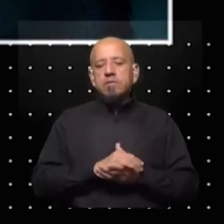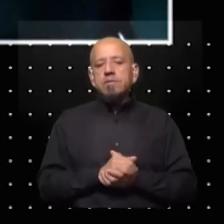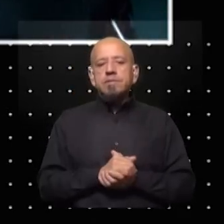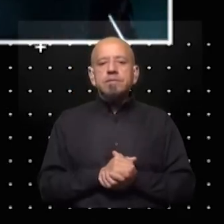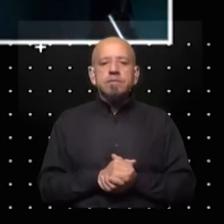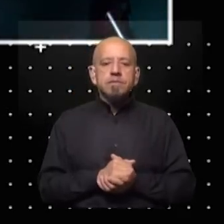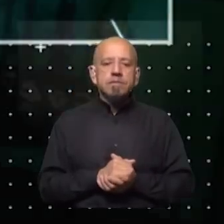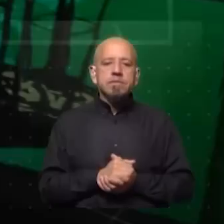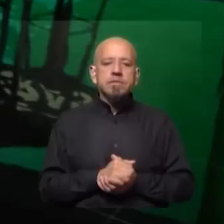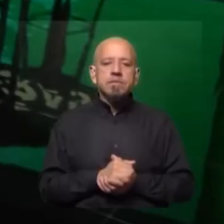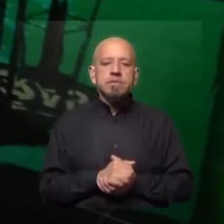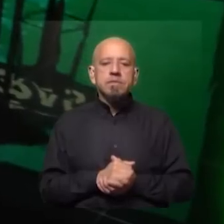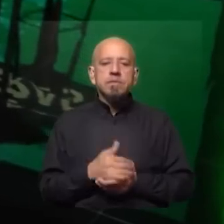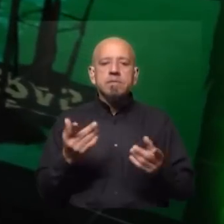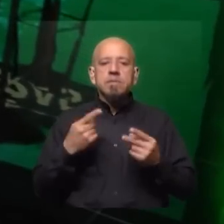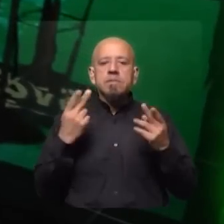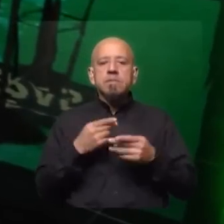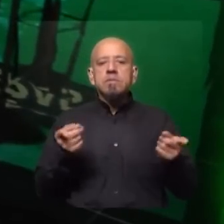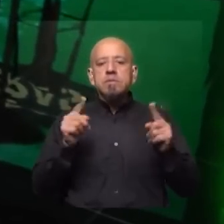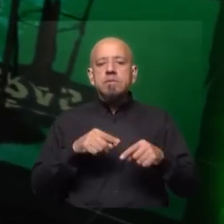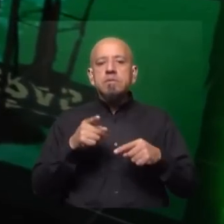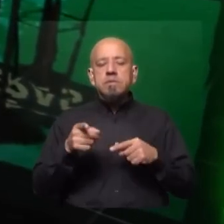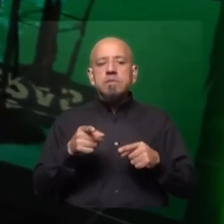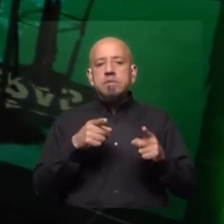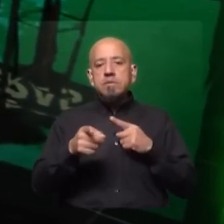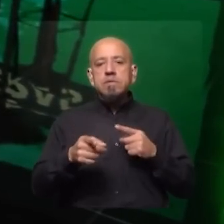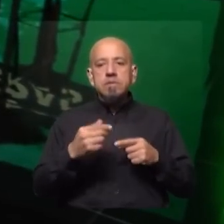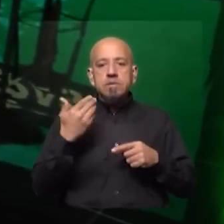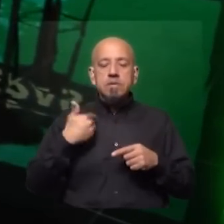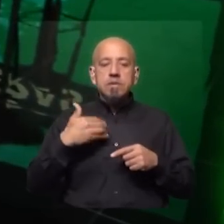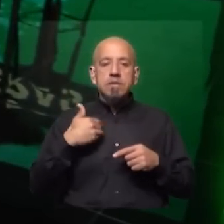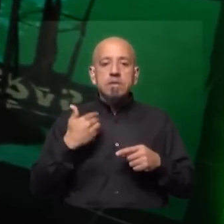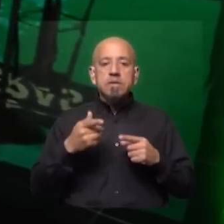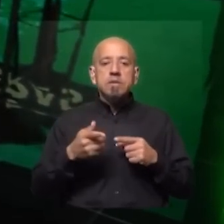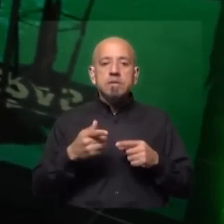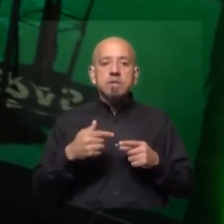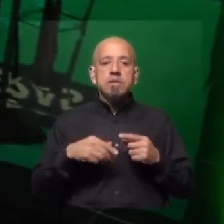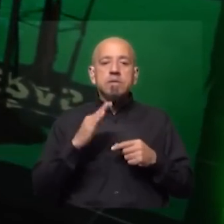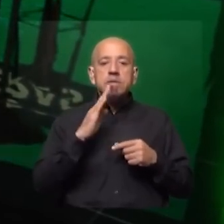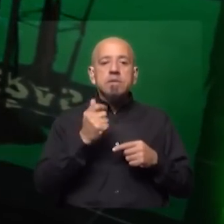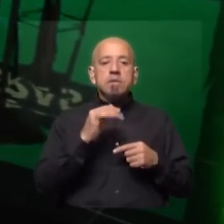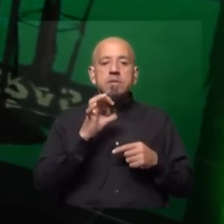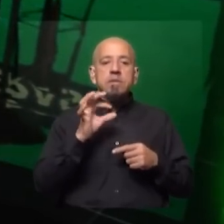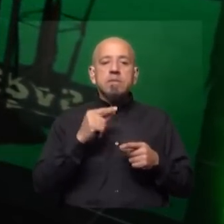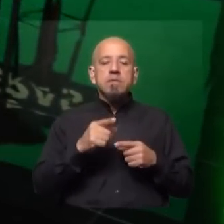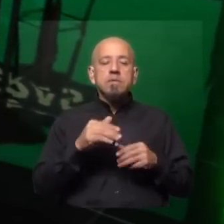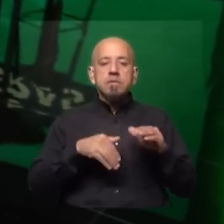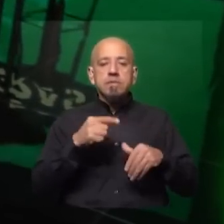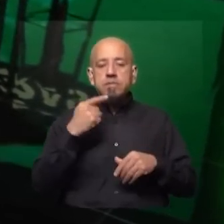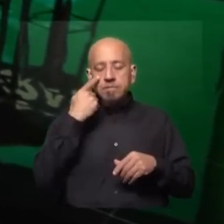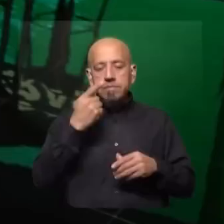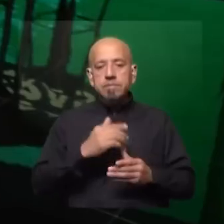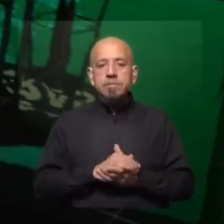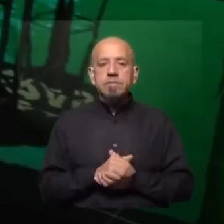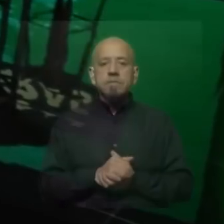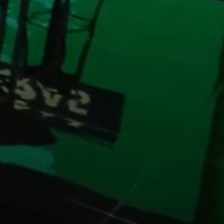José nos vamos a la pausa y después nos vamos a meter de lleno en las primarias argentinas en las PASO de cara a las elecciones de octubre ya